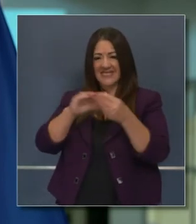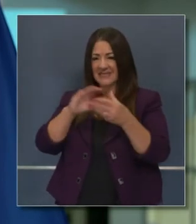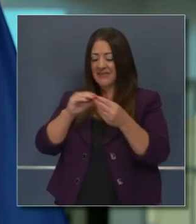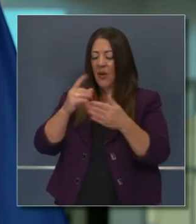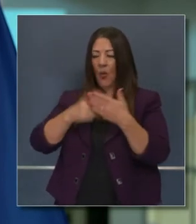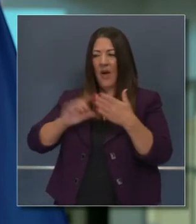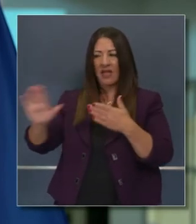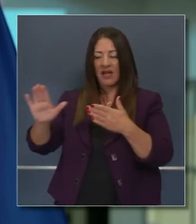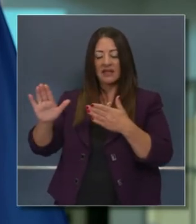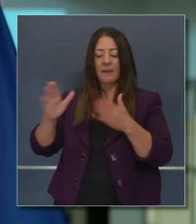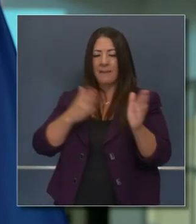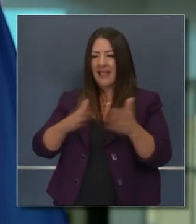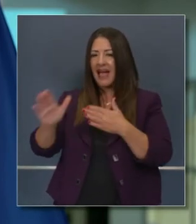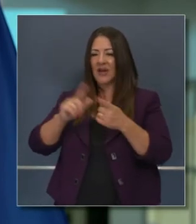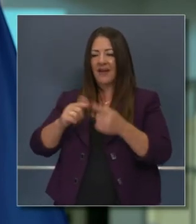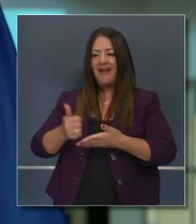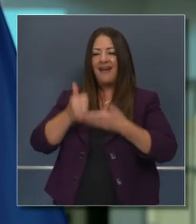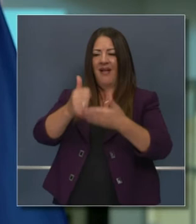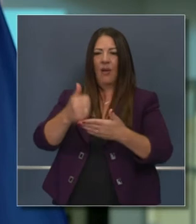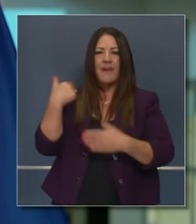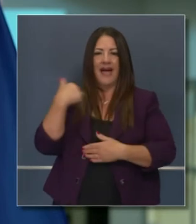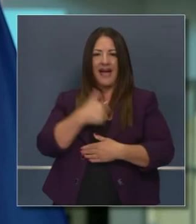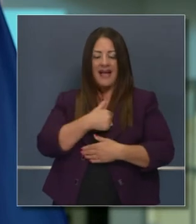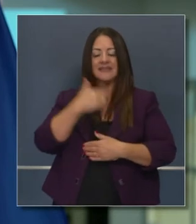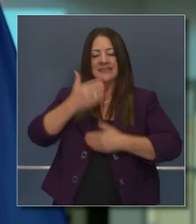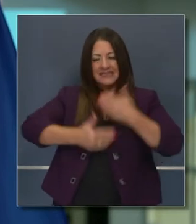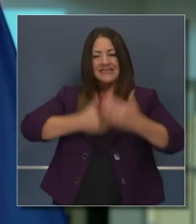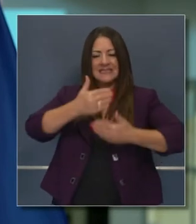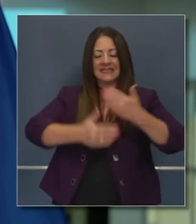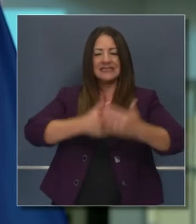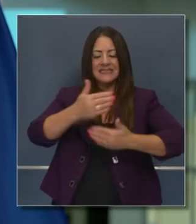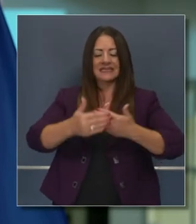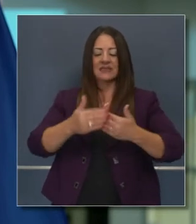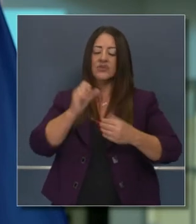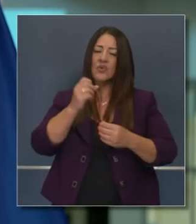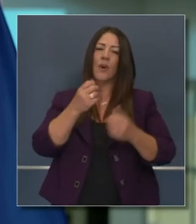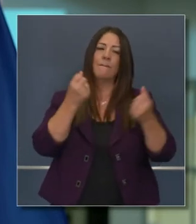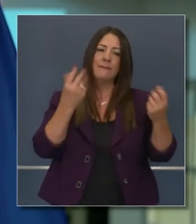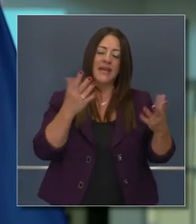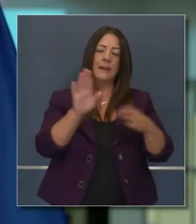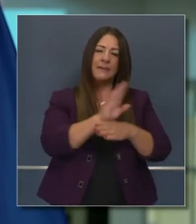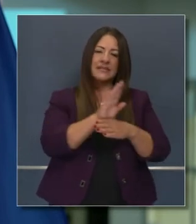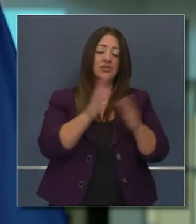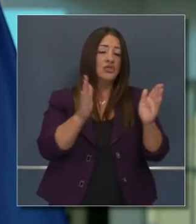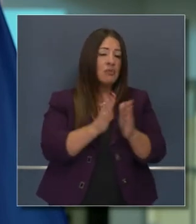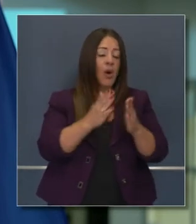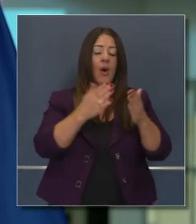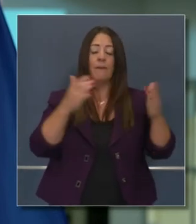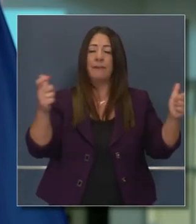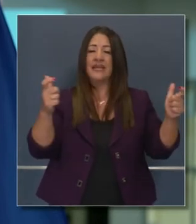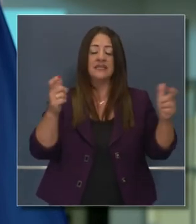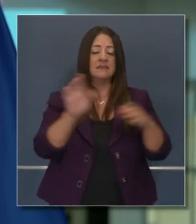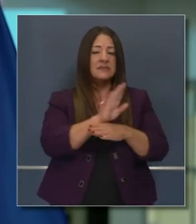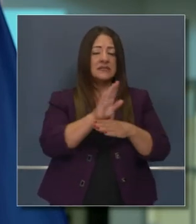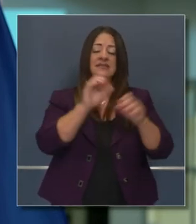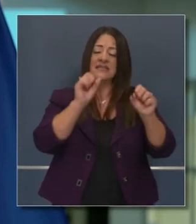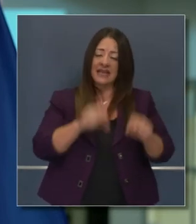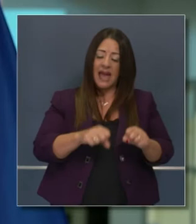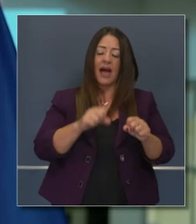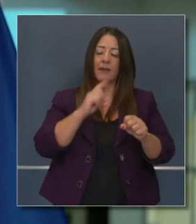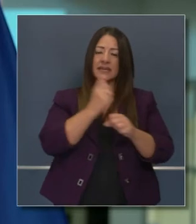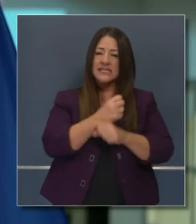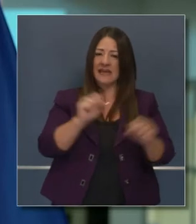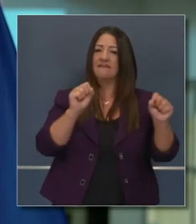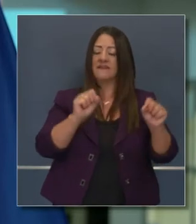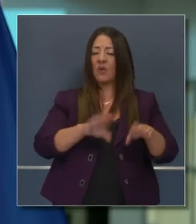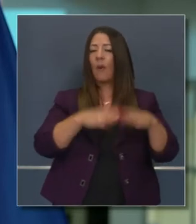Y seguimos modificando y permitiendo más actividad en negocios grandes y pequeños a lo largo